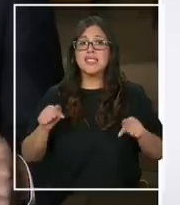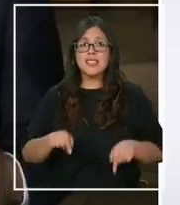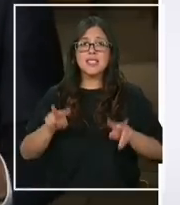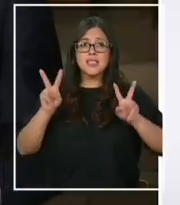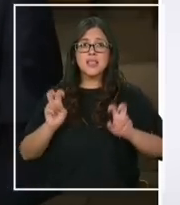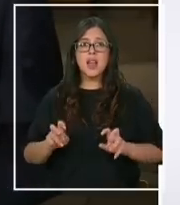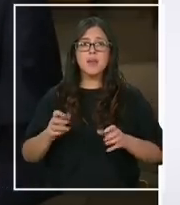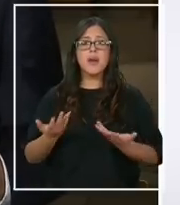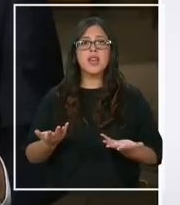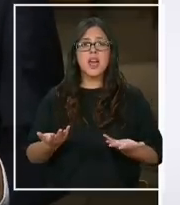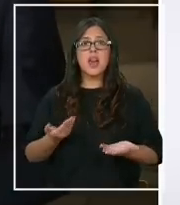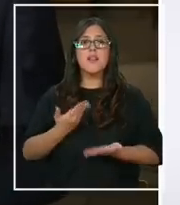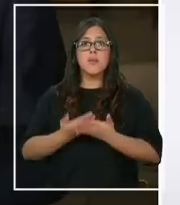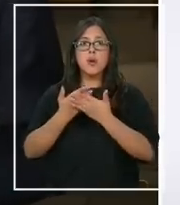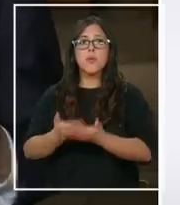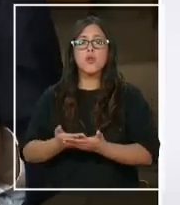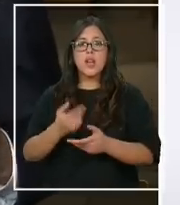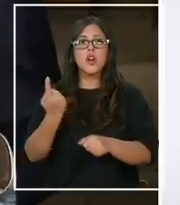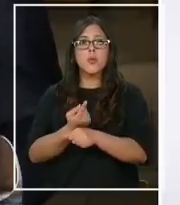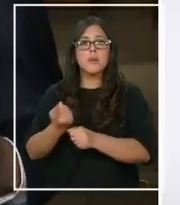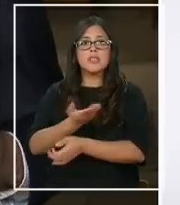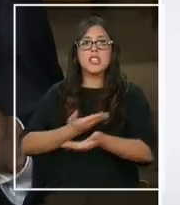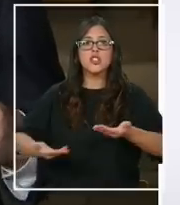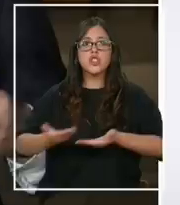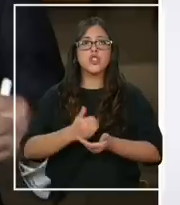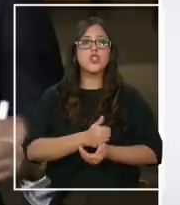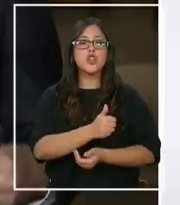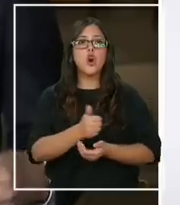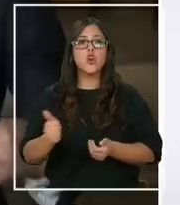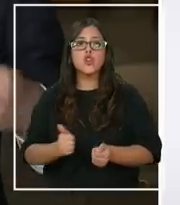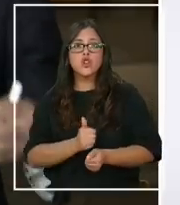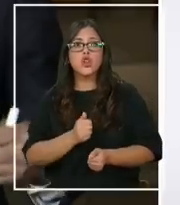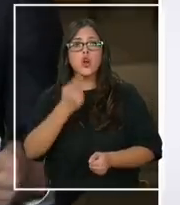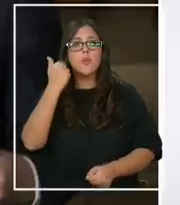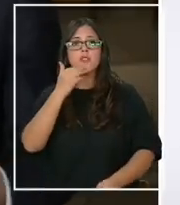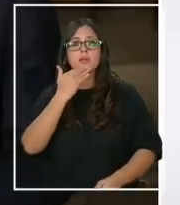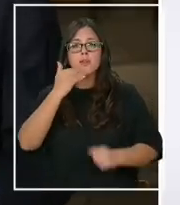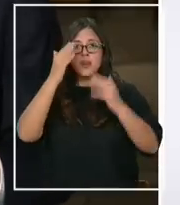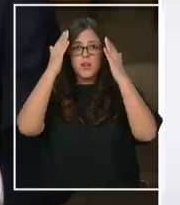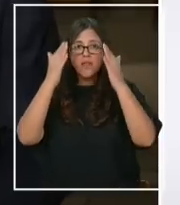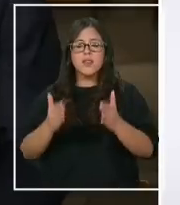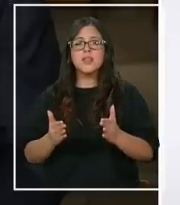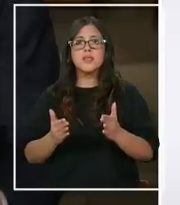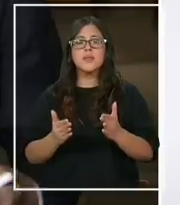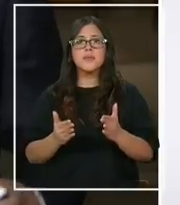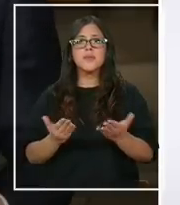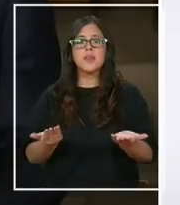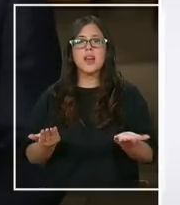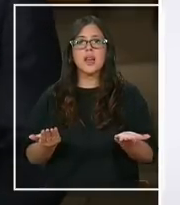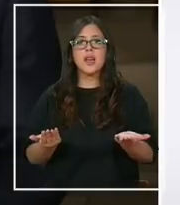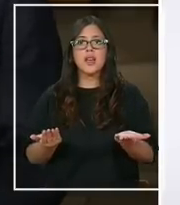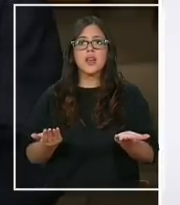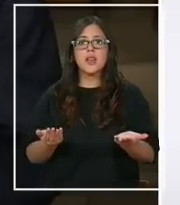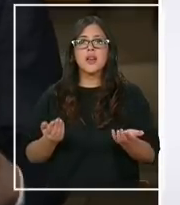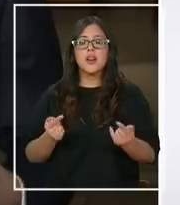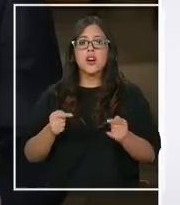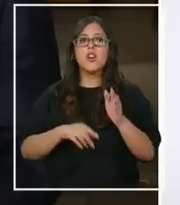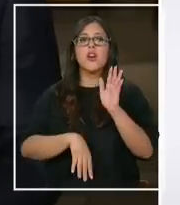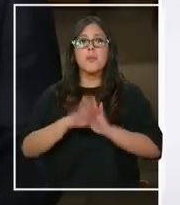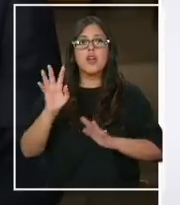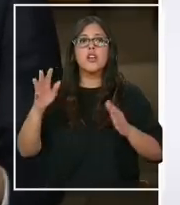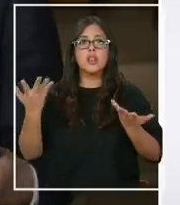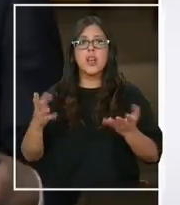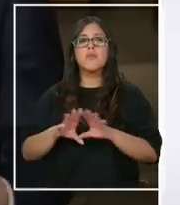contexto vamos a promover el diálogo con todos los actores, pero por cierto con un énfasis y con aquellos actores con los cuales tenemos mayores